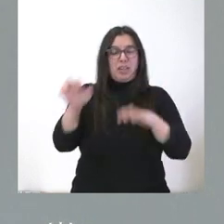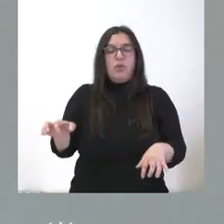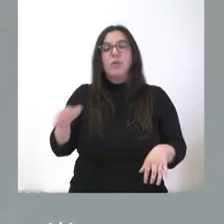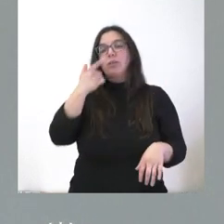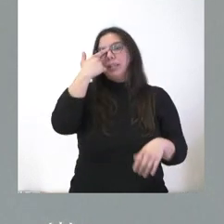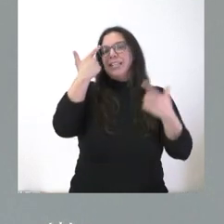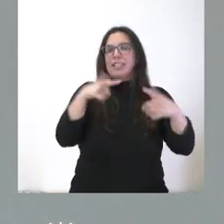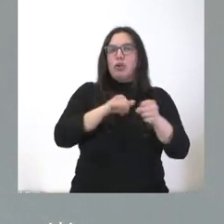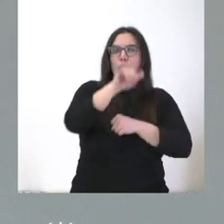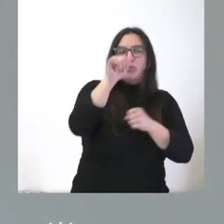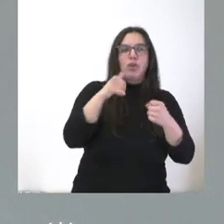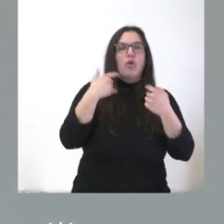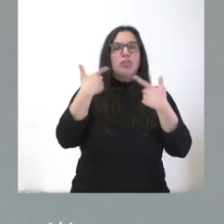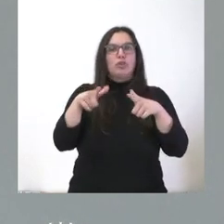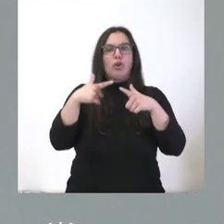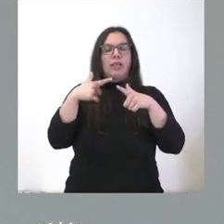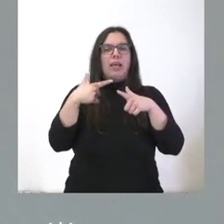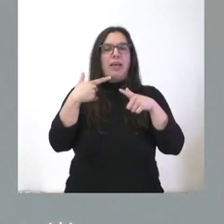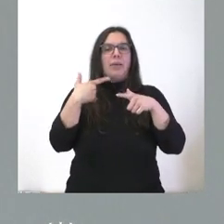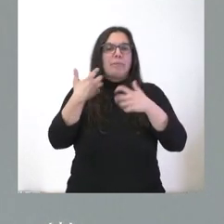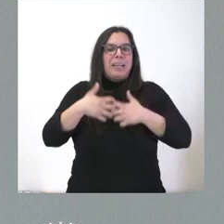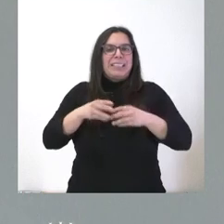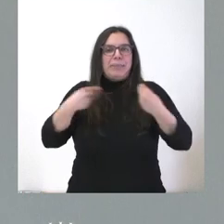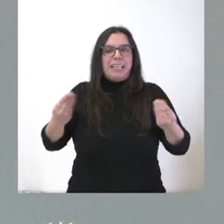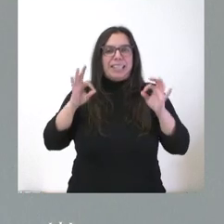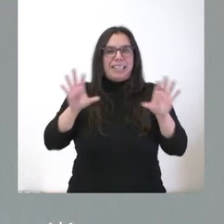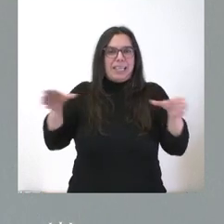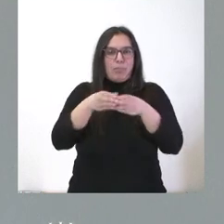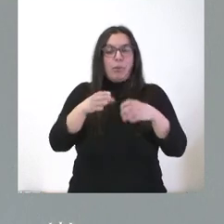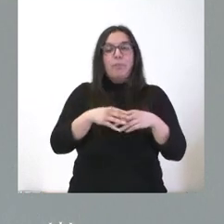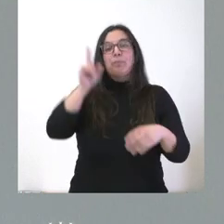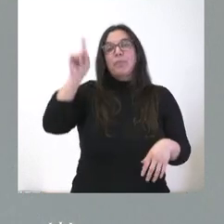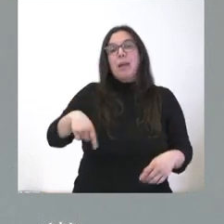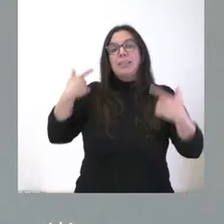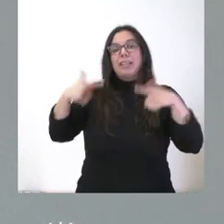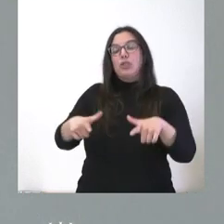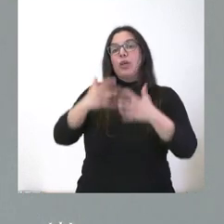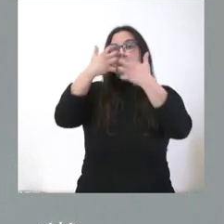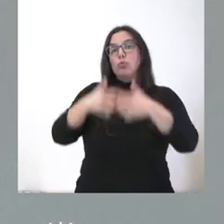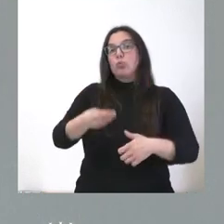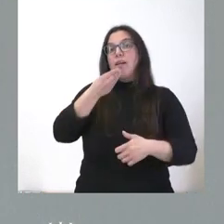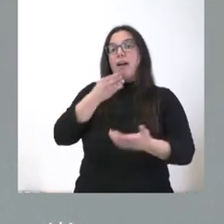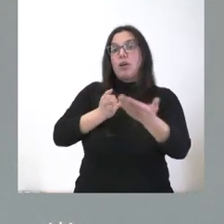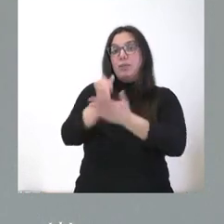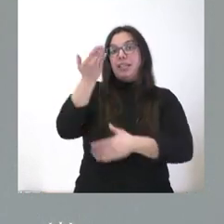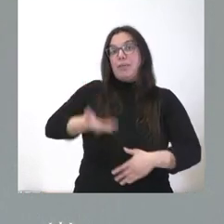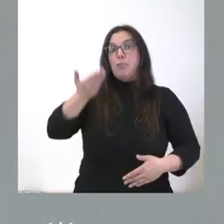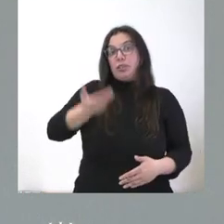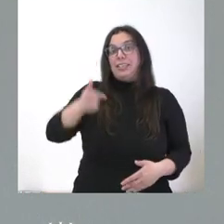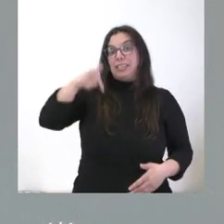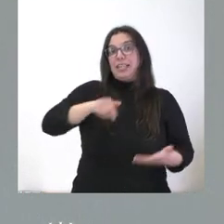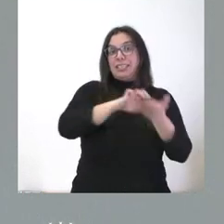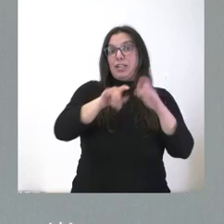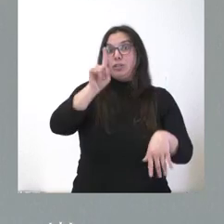aeronáutico, el sector de bienes de equipo y también, por otra parte, el sector de la industria agroalimentaria, que también es relevante en nuestra comunidad autónoma,